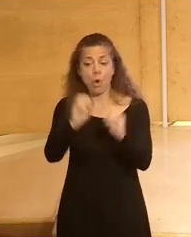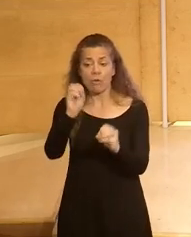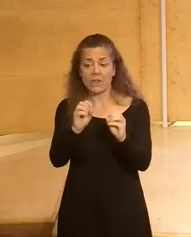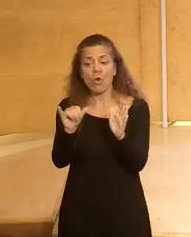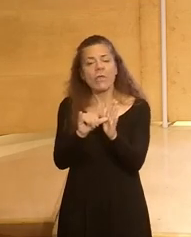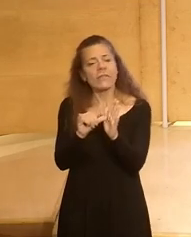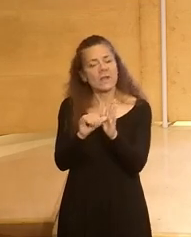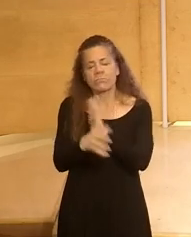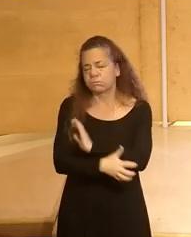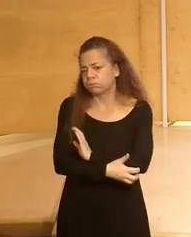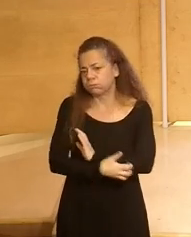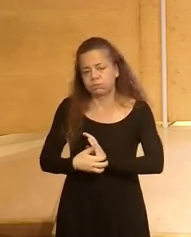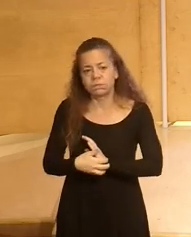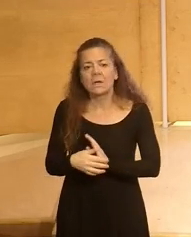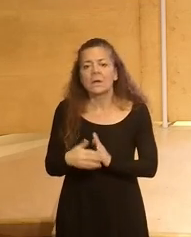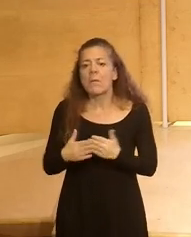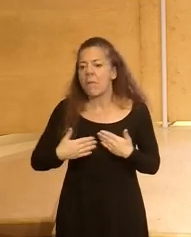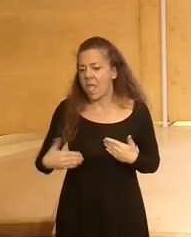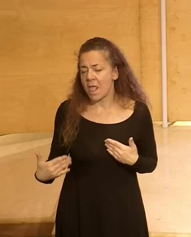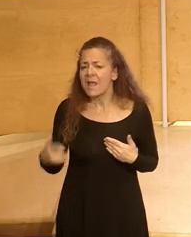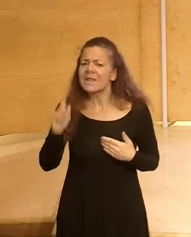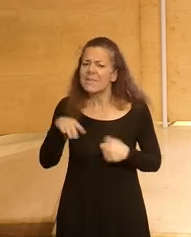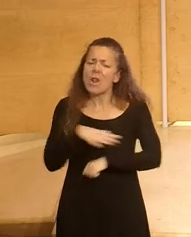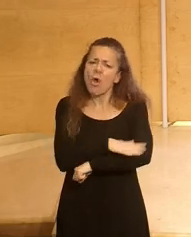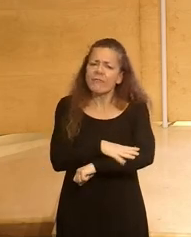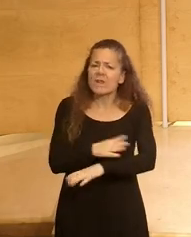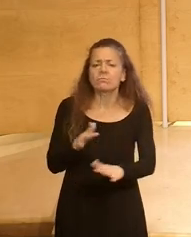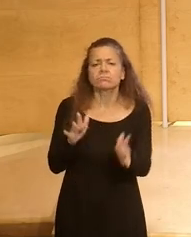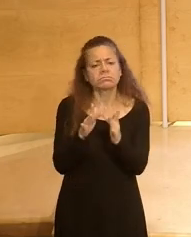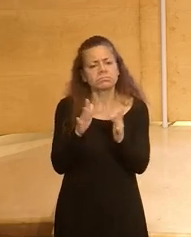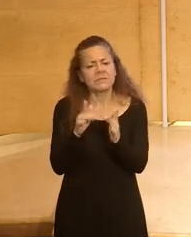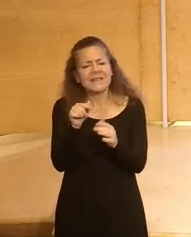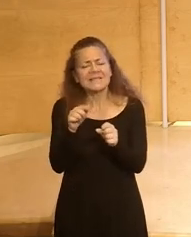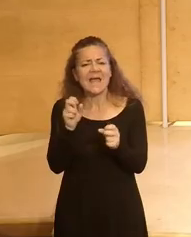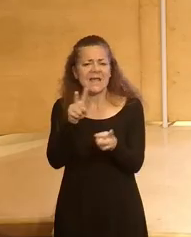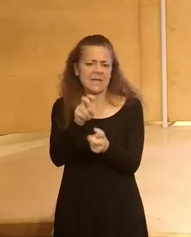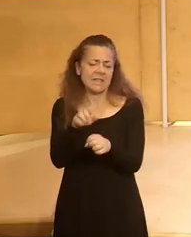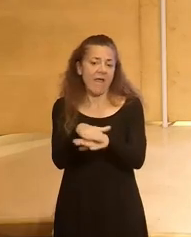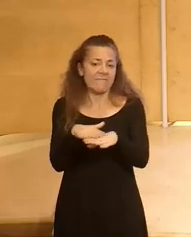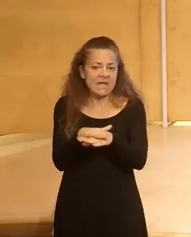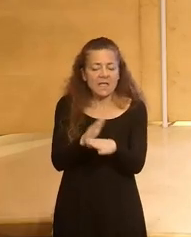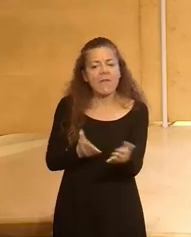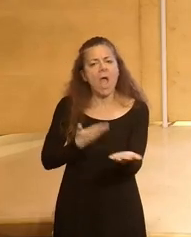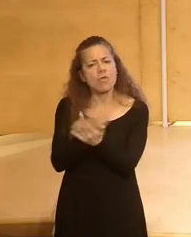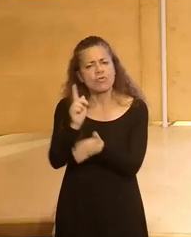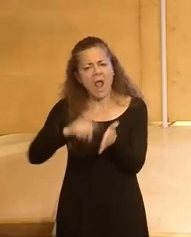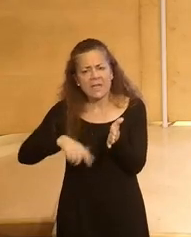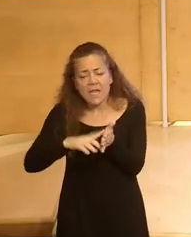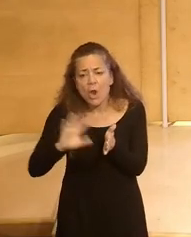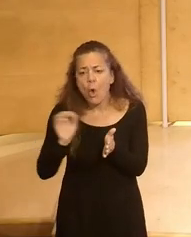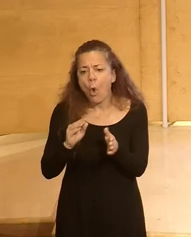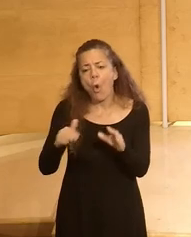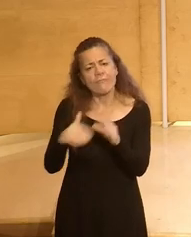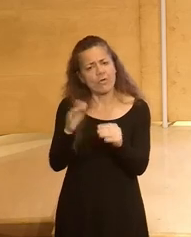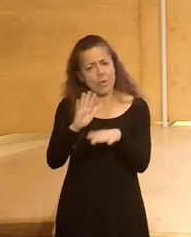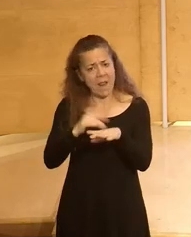cerca de la precariedad luego también vemos que el gobierno lanza medidas muy cercanas a esa renta básica como puede ser la ayuda al alquiler o el bono cultural